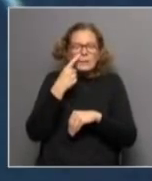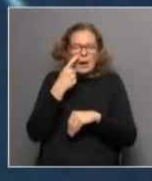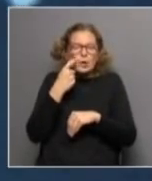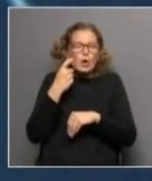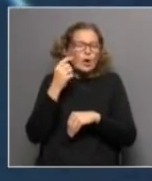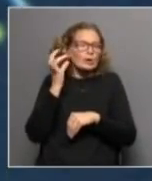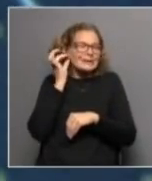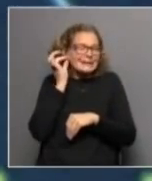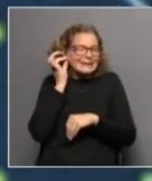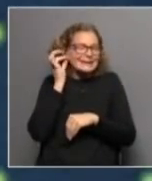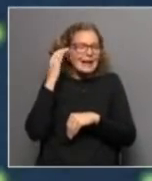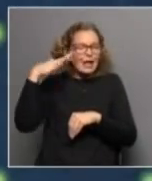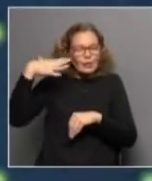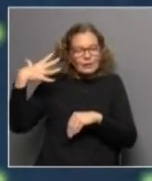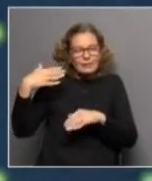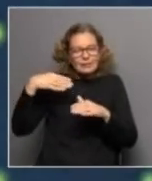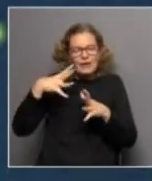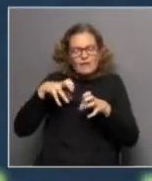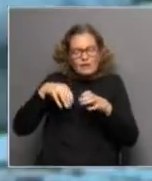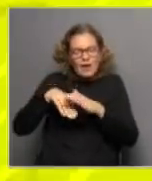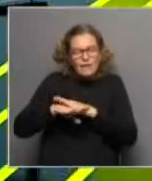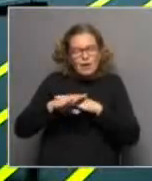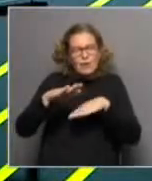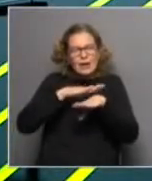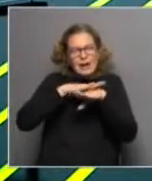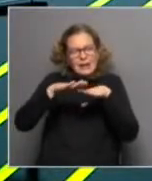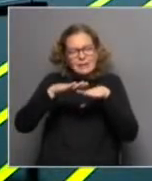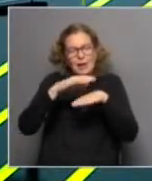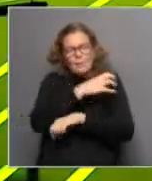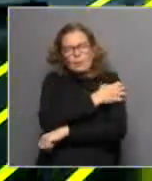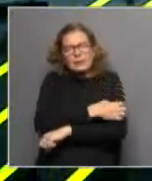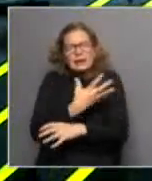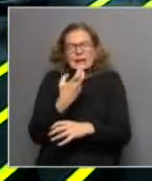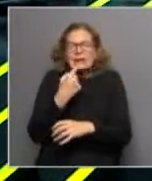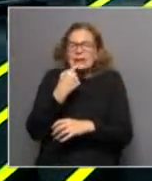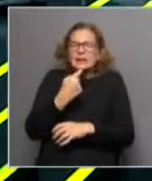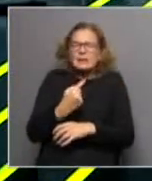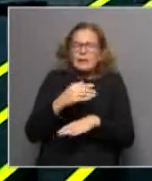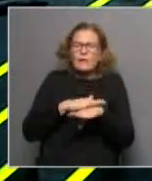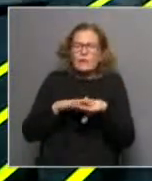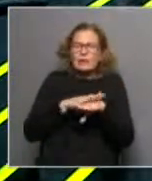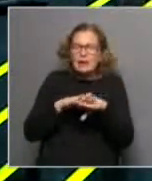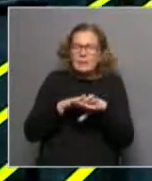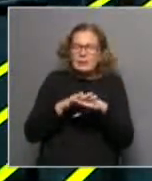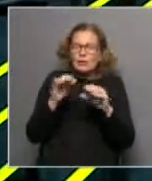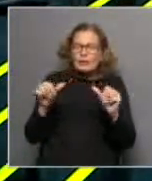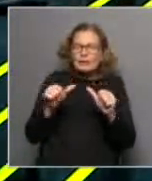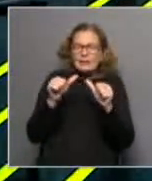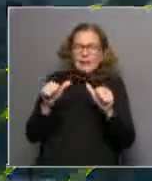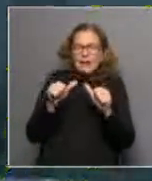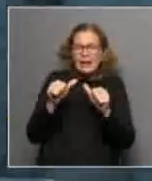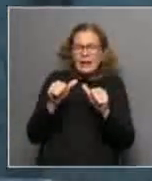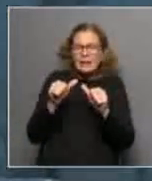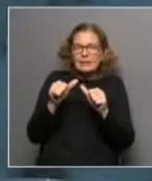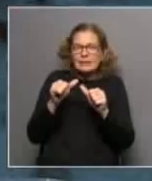adolescente vive por debajo de la línea de la pobreza? Bien. Básicamente lo que se hace es, para construir